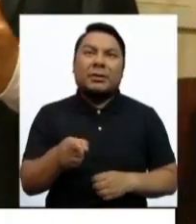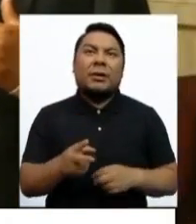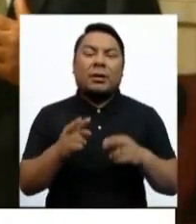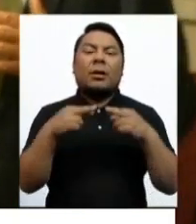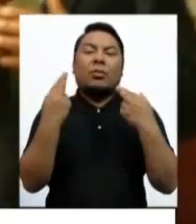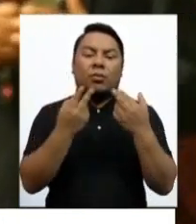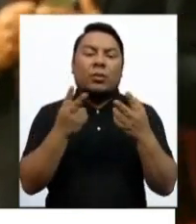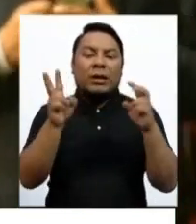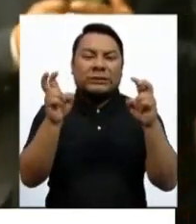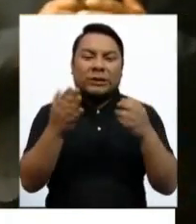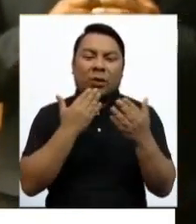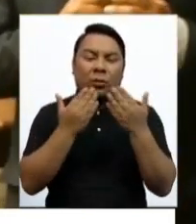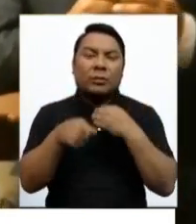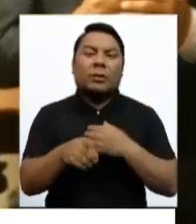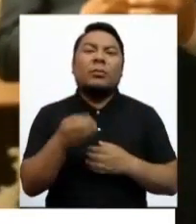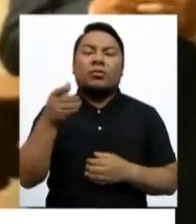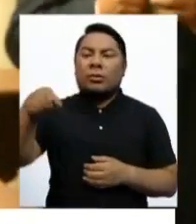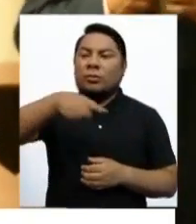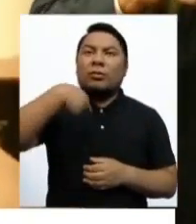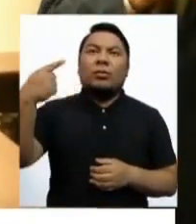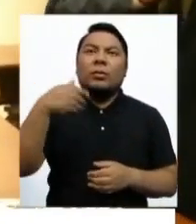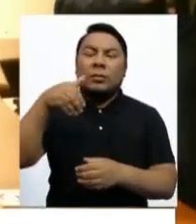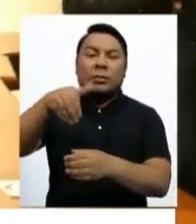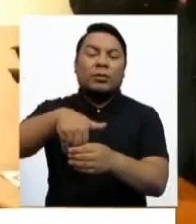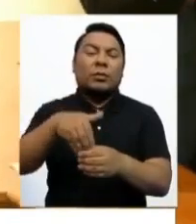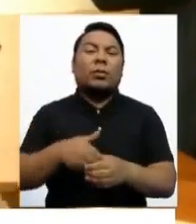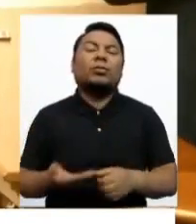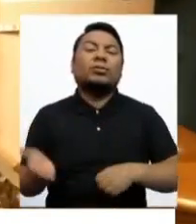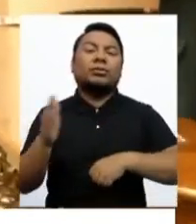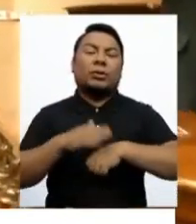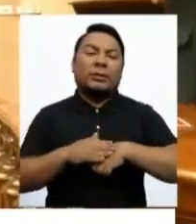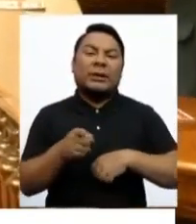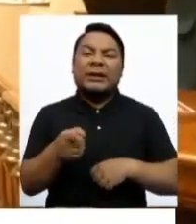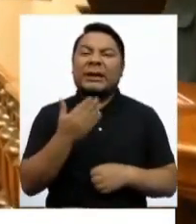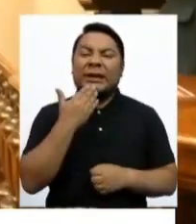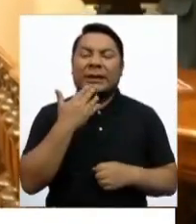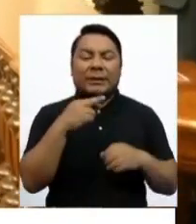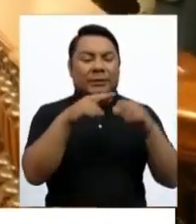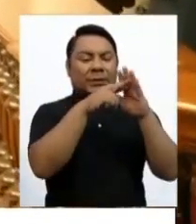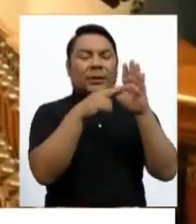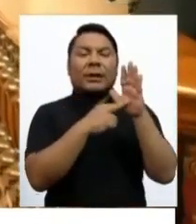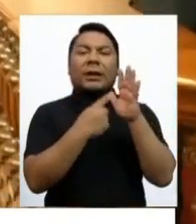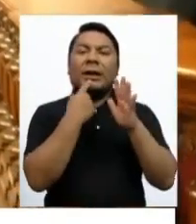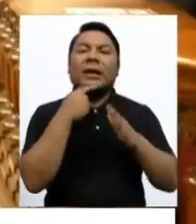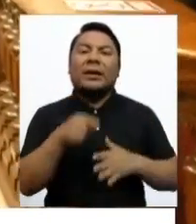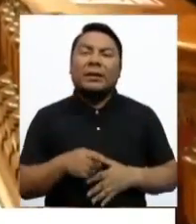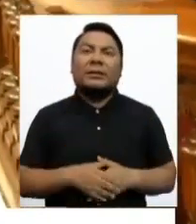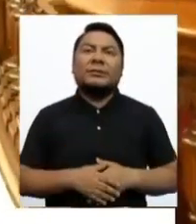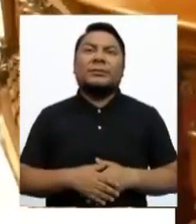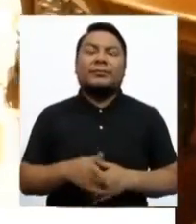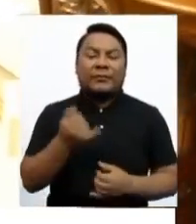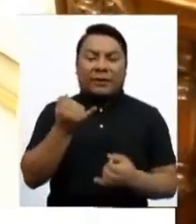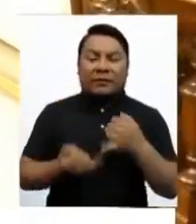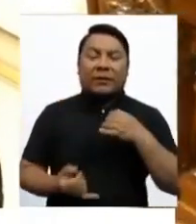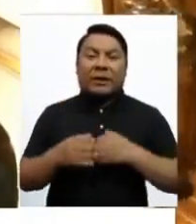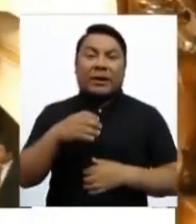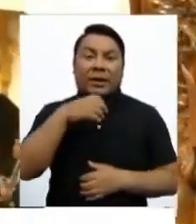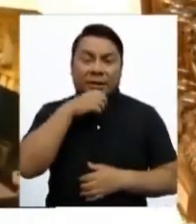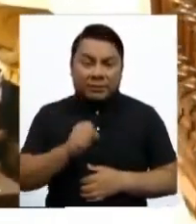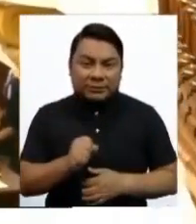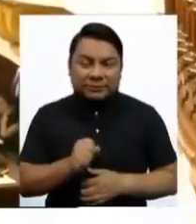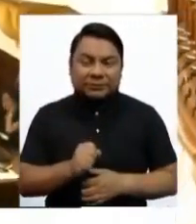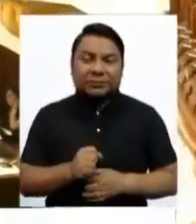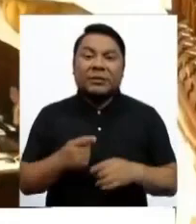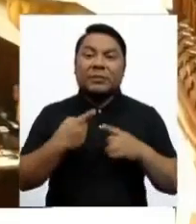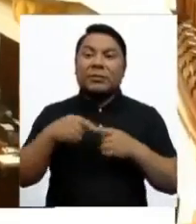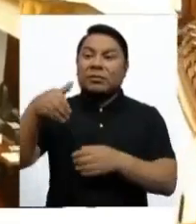se reconsiderara la votación sobre el reja que, digamos, caducó en diciembre. No